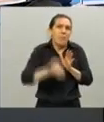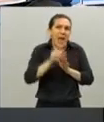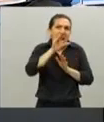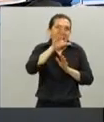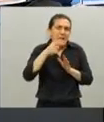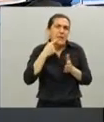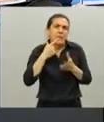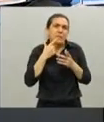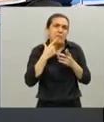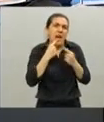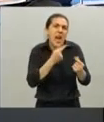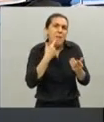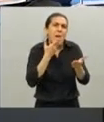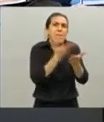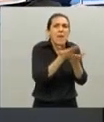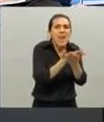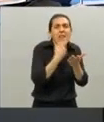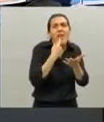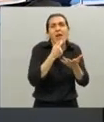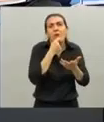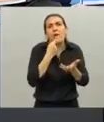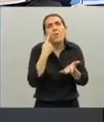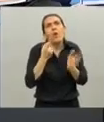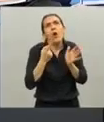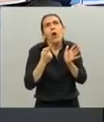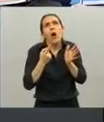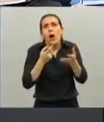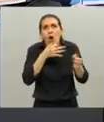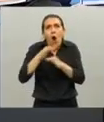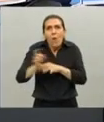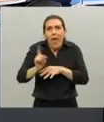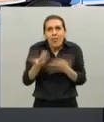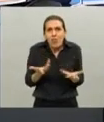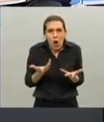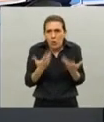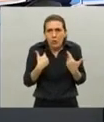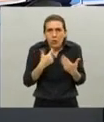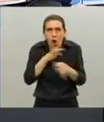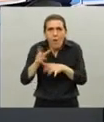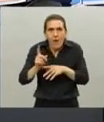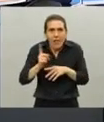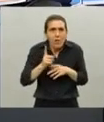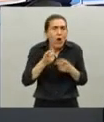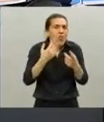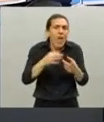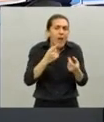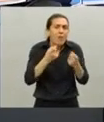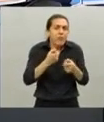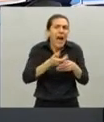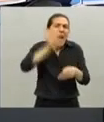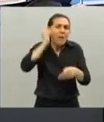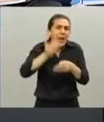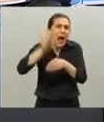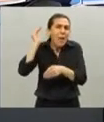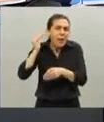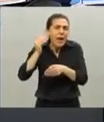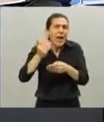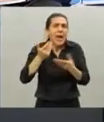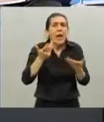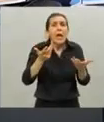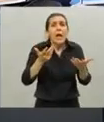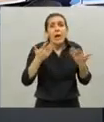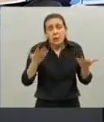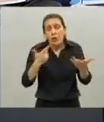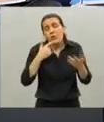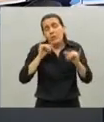adelante sus reclamos señalando que no tienen facturación y en consecuencia señalan que es necesario reabrir con protocolos estrictos si entienden al menos el reclamo en lo